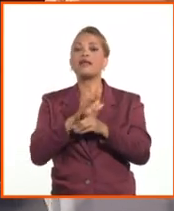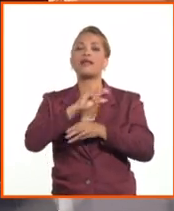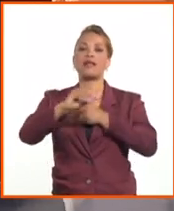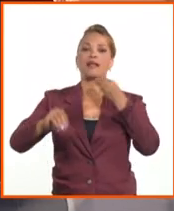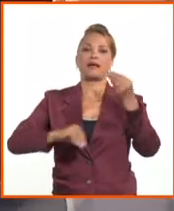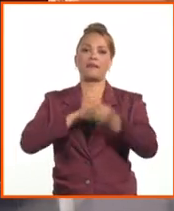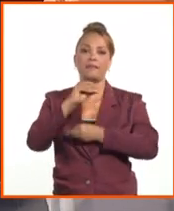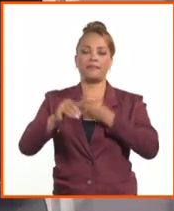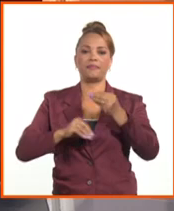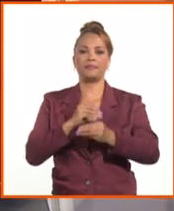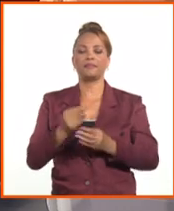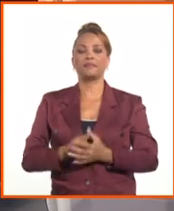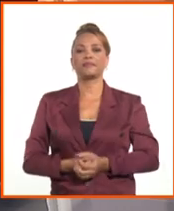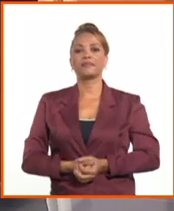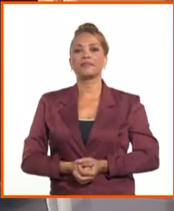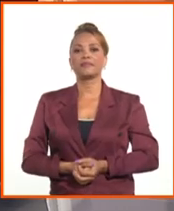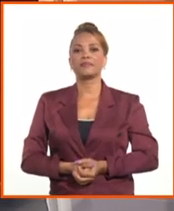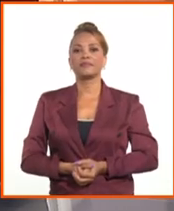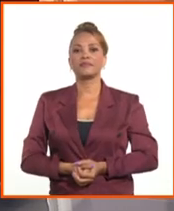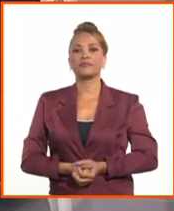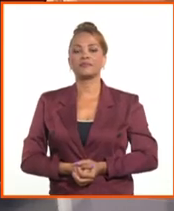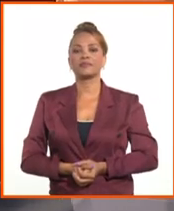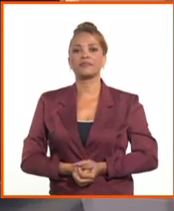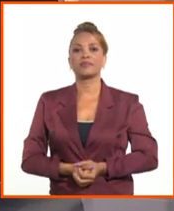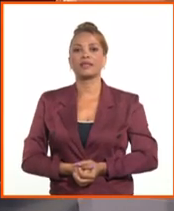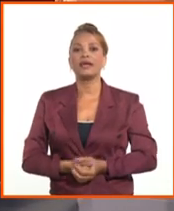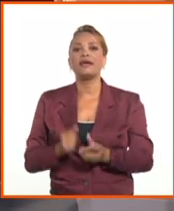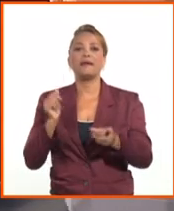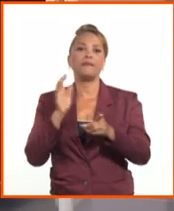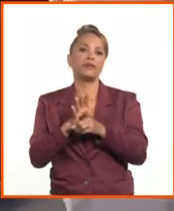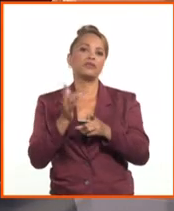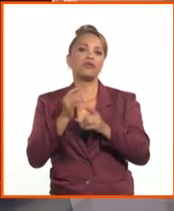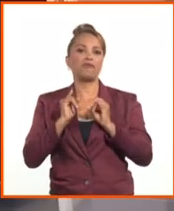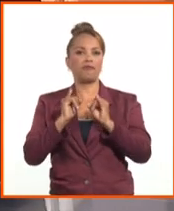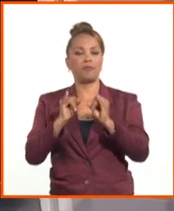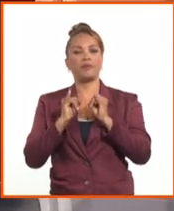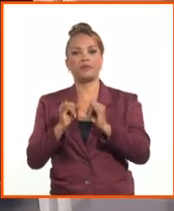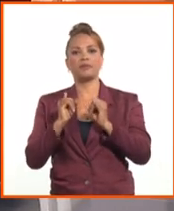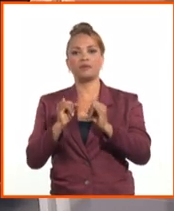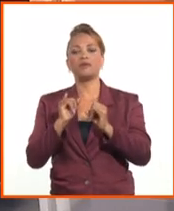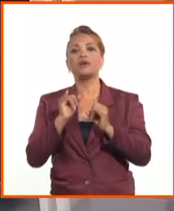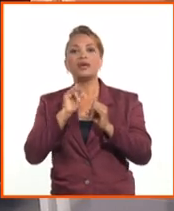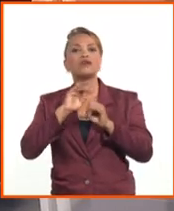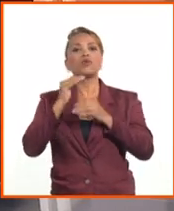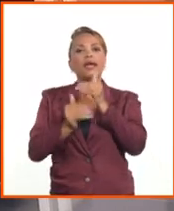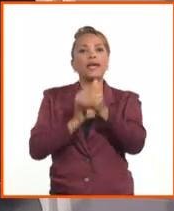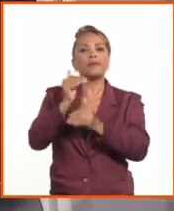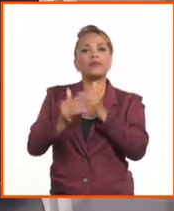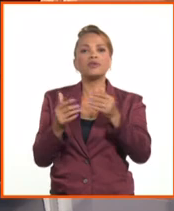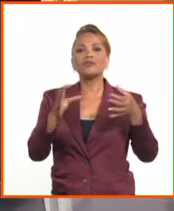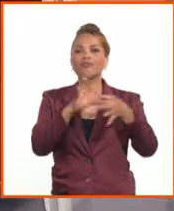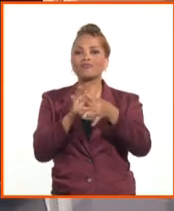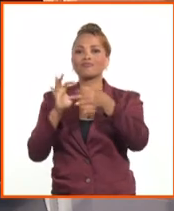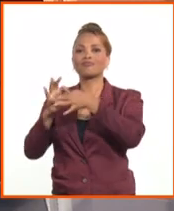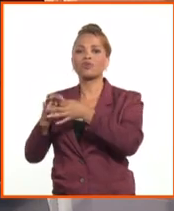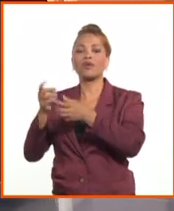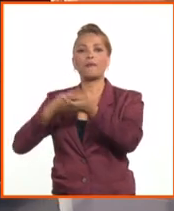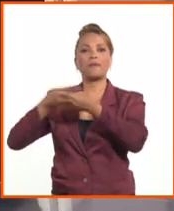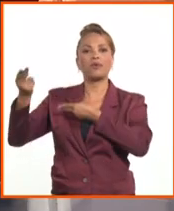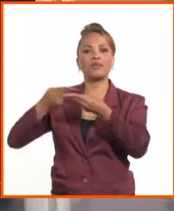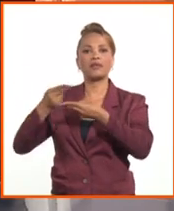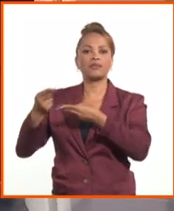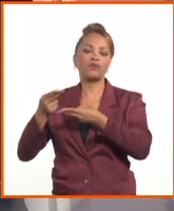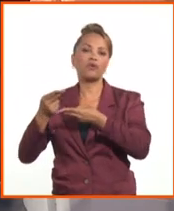Ya lo decía, se inició la, o sea, ya se dio la información y se inició el proceso vinculado con las importaciones con carácter no